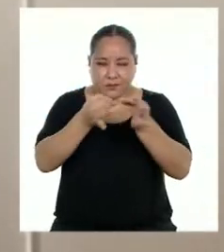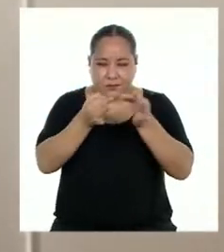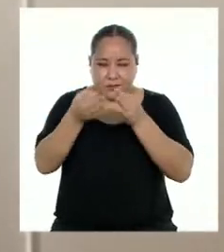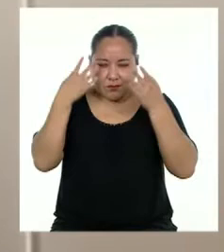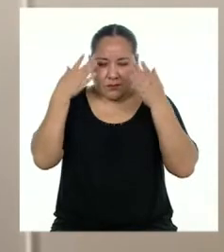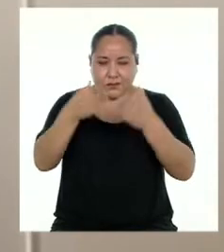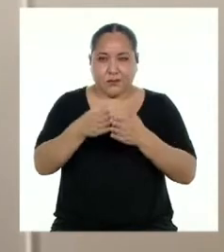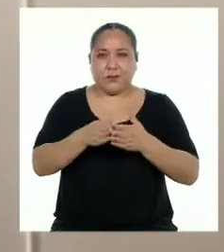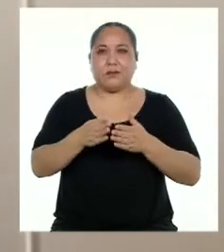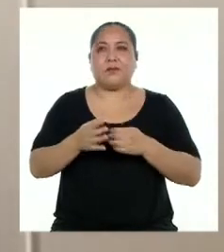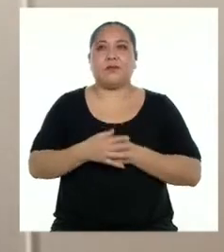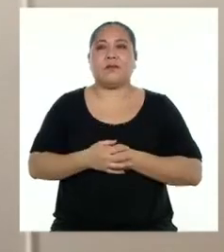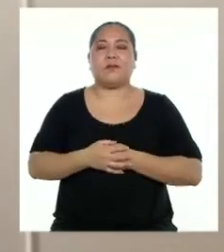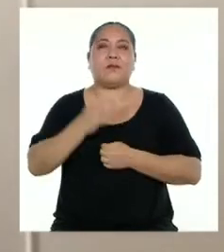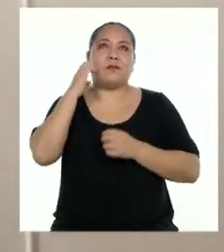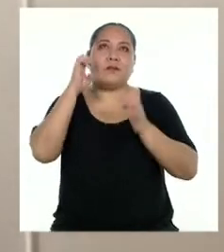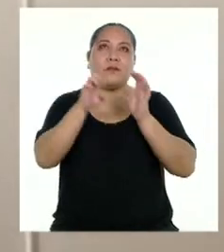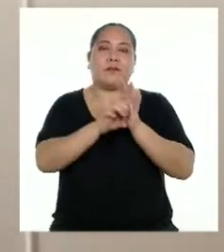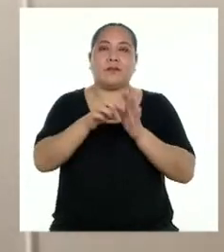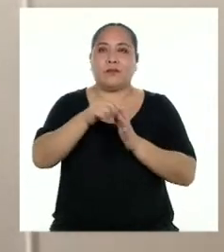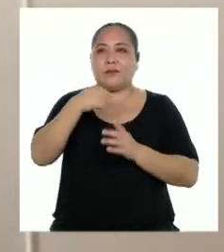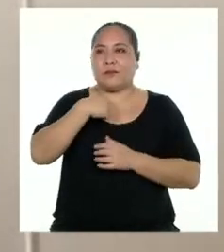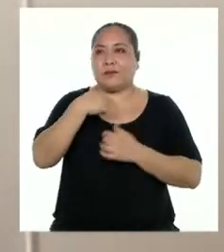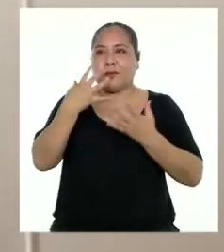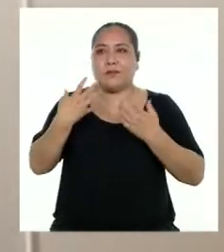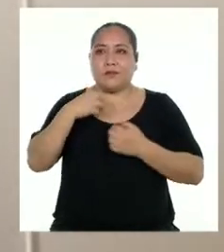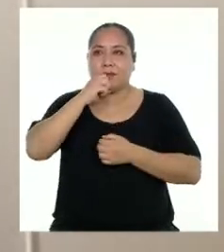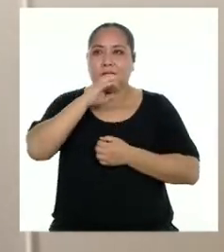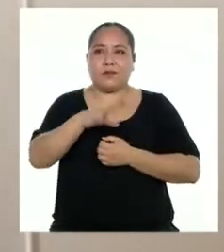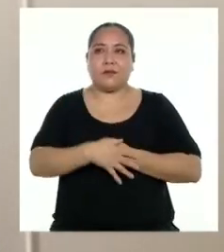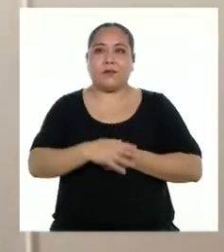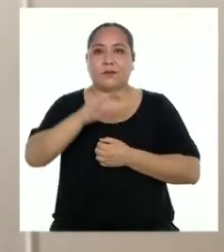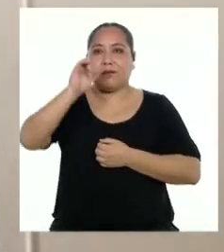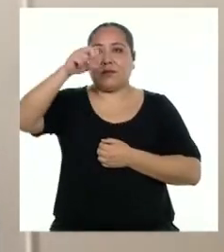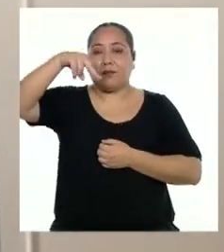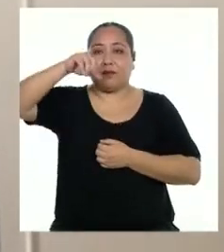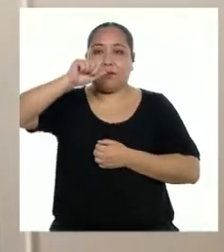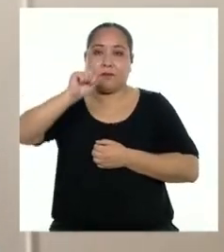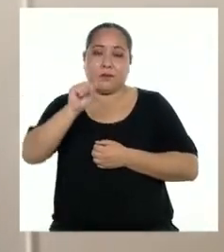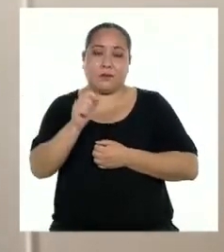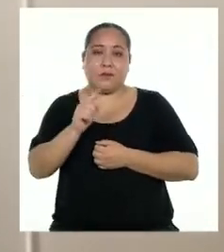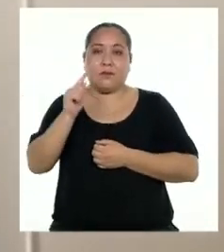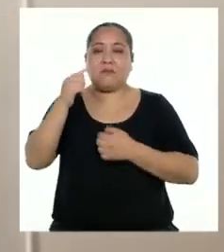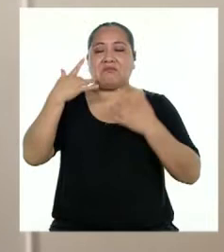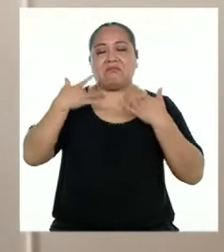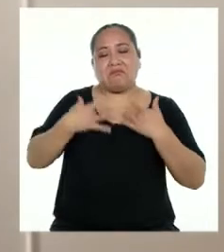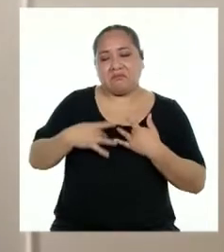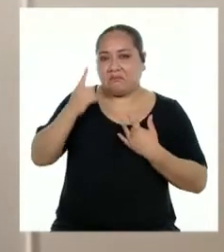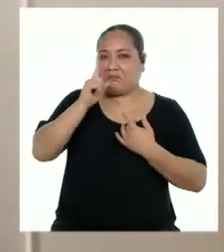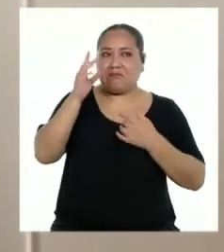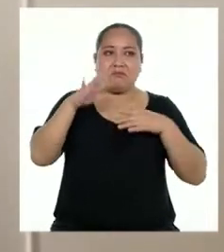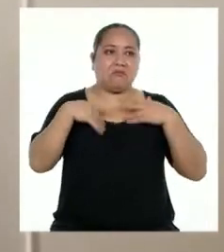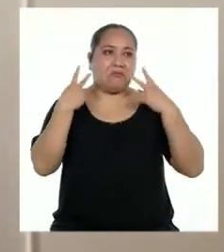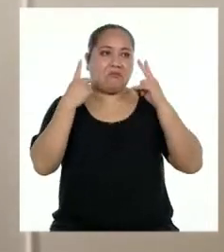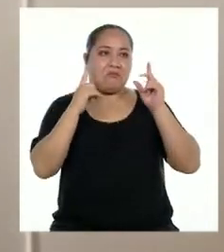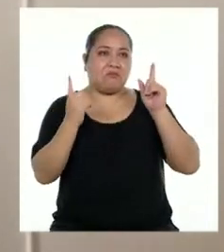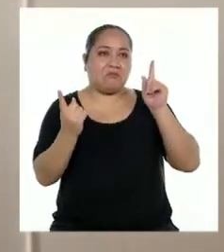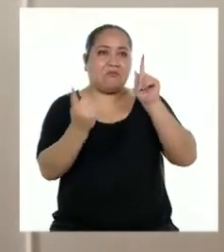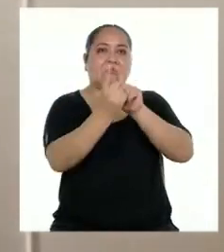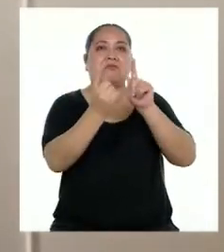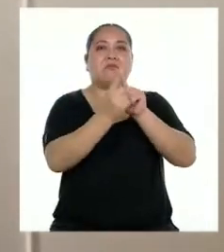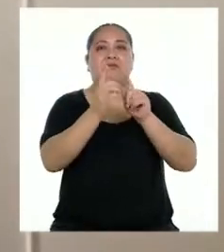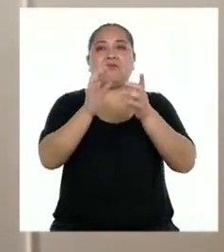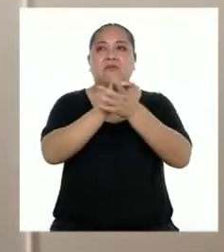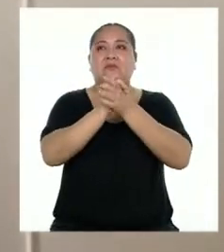específicas. Por ejemplo, si yo quiero decir que Ana está triste porque no puede ver a sus